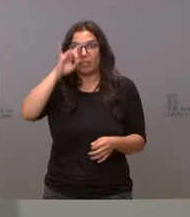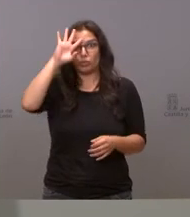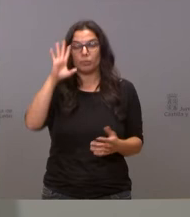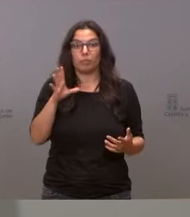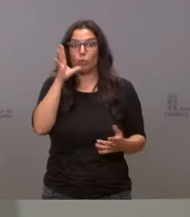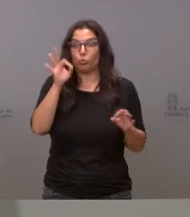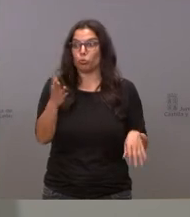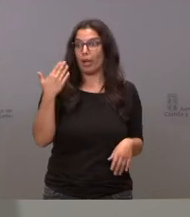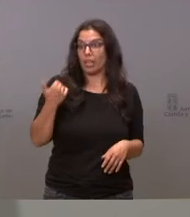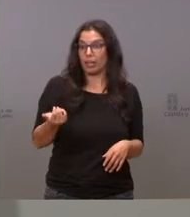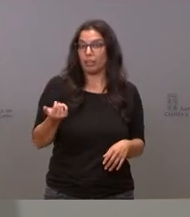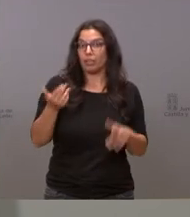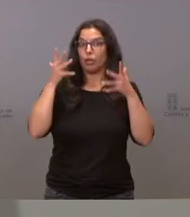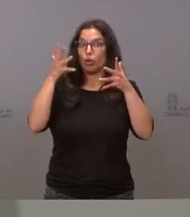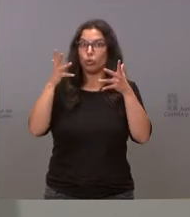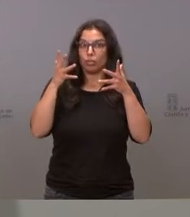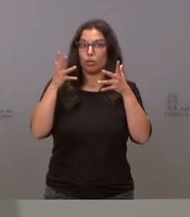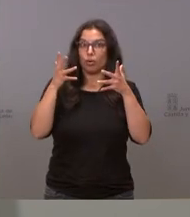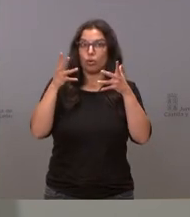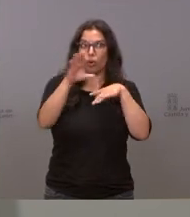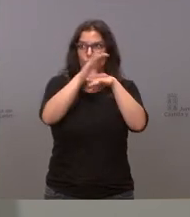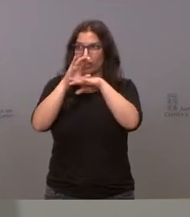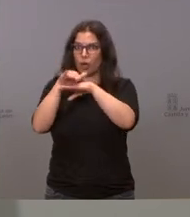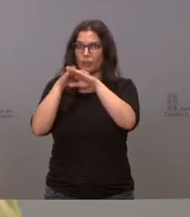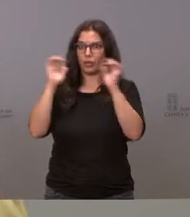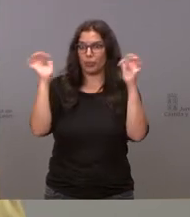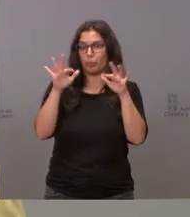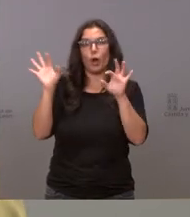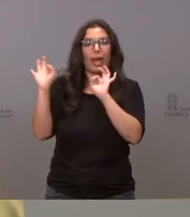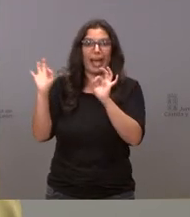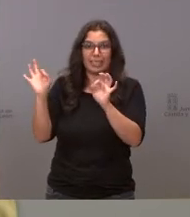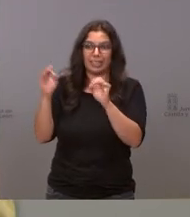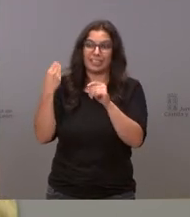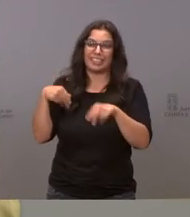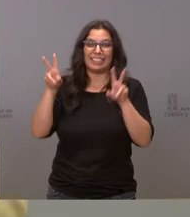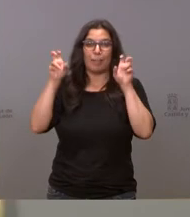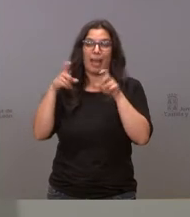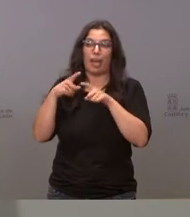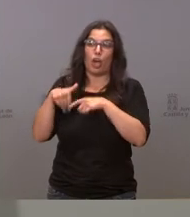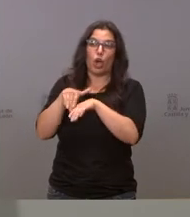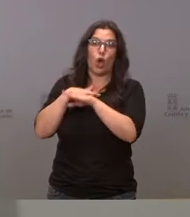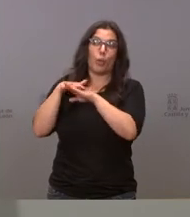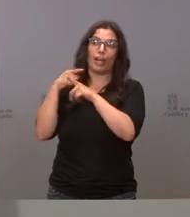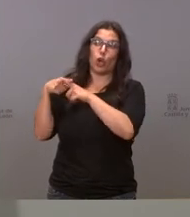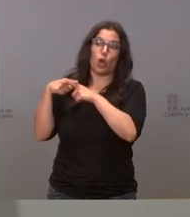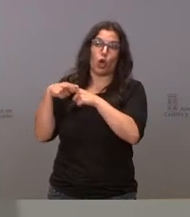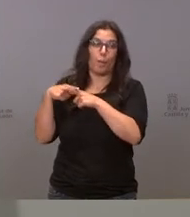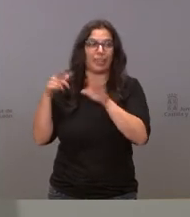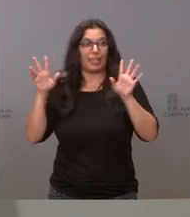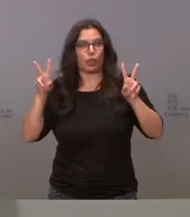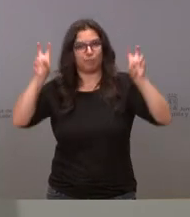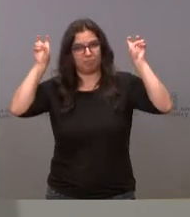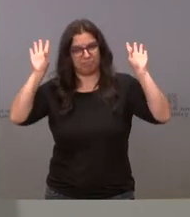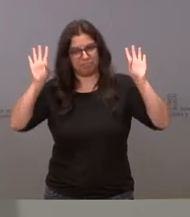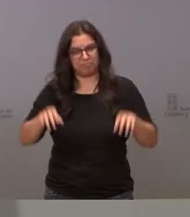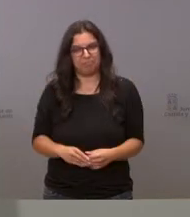tenido ayer un consejo interterritorial pero bueno son las cosas de la cogobernanza son las cosas de la cogobernanza a las